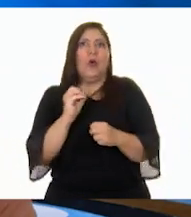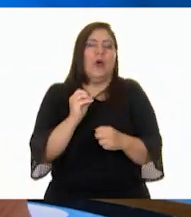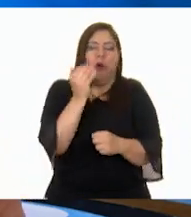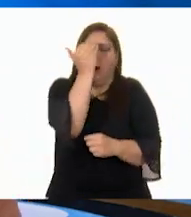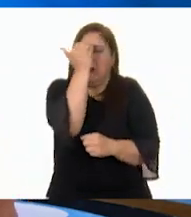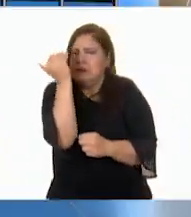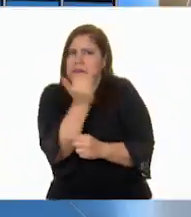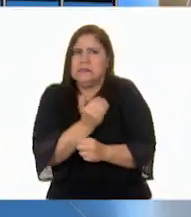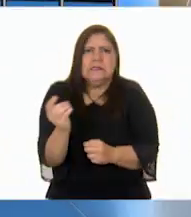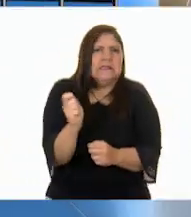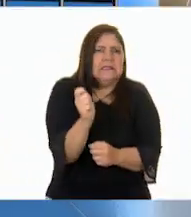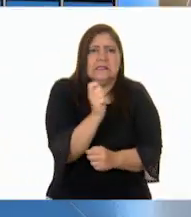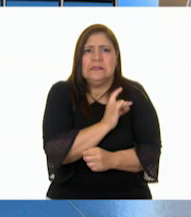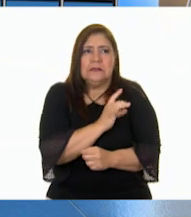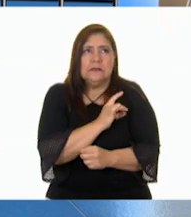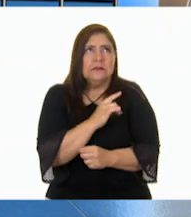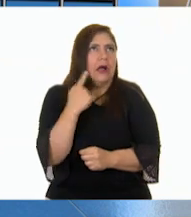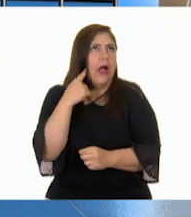pánico.